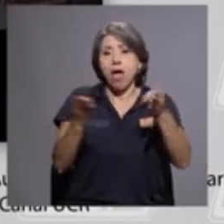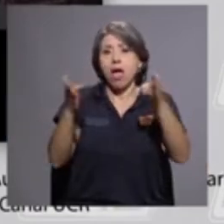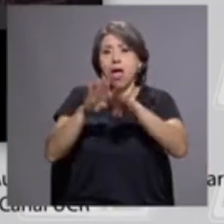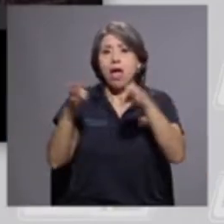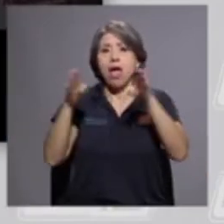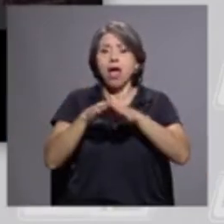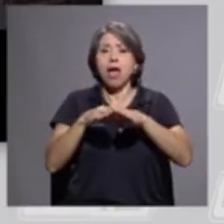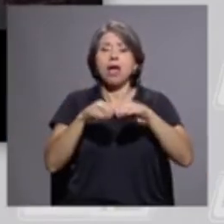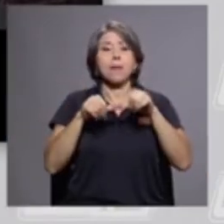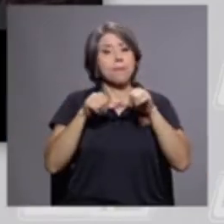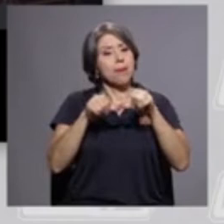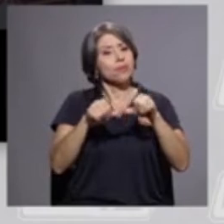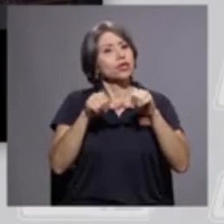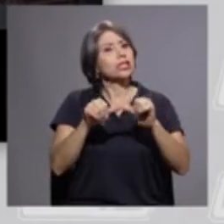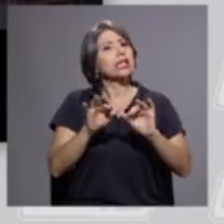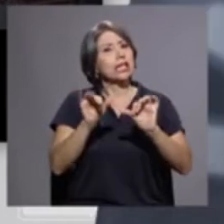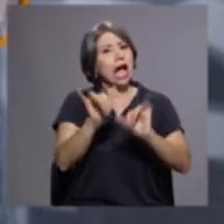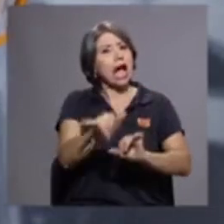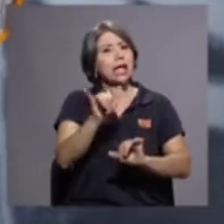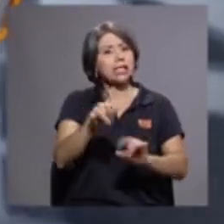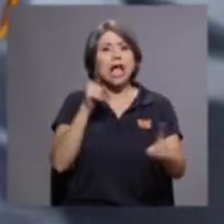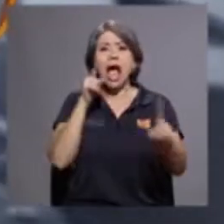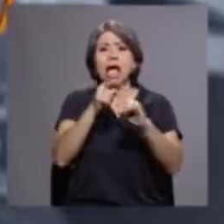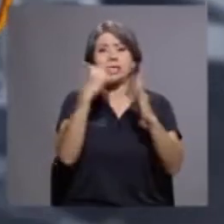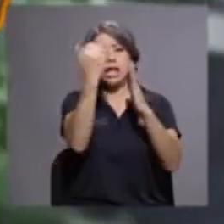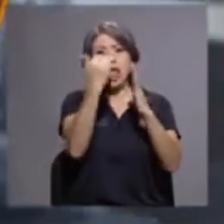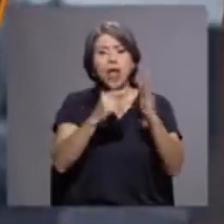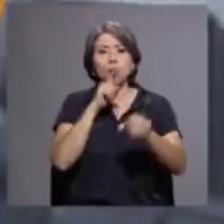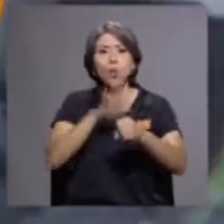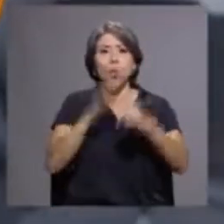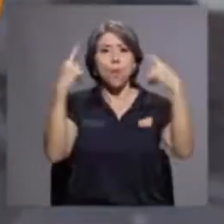resistencia va a ser hasta que esos puntos se cumplan.